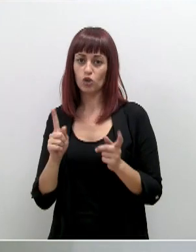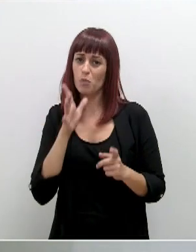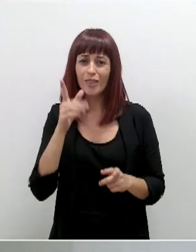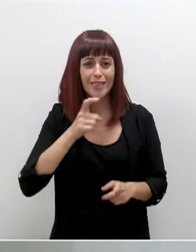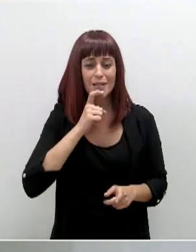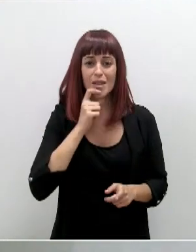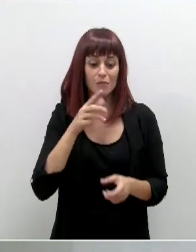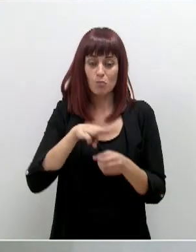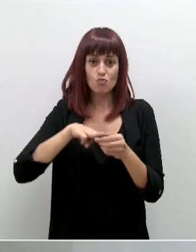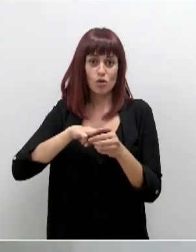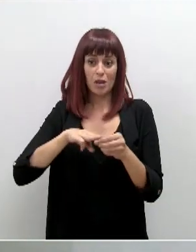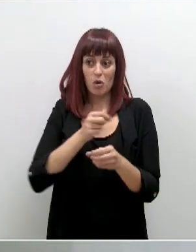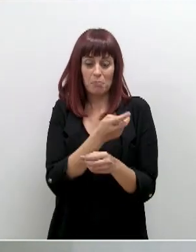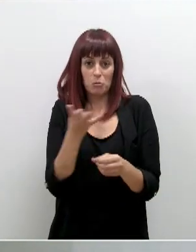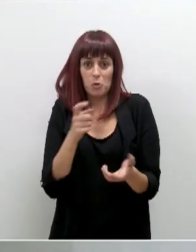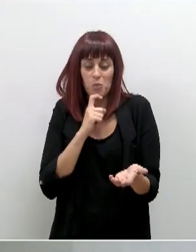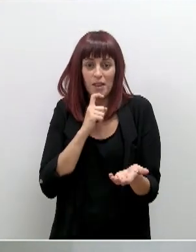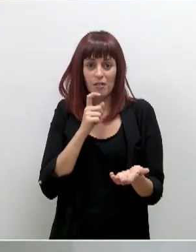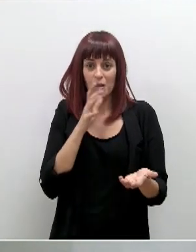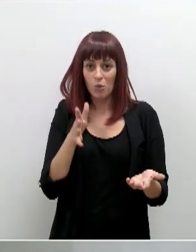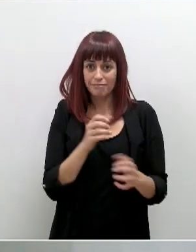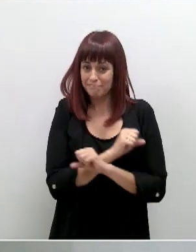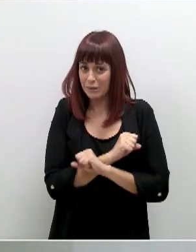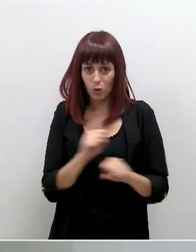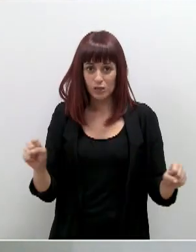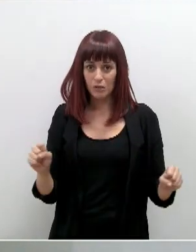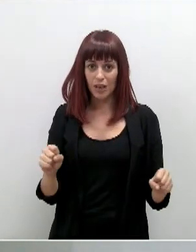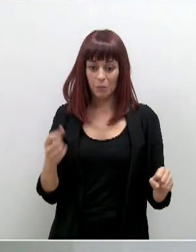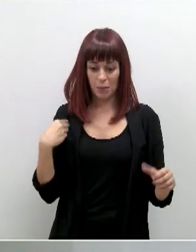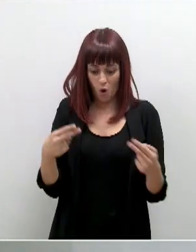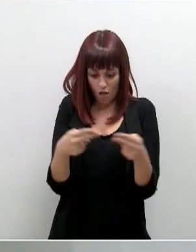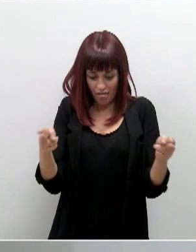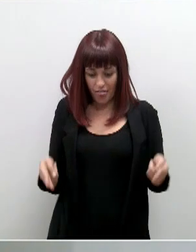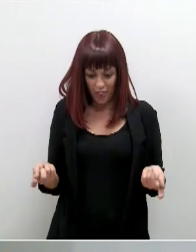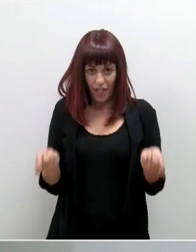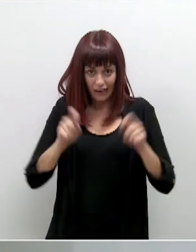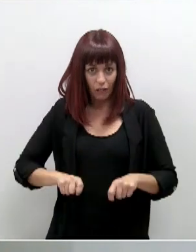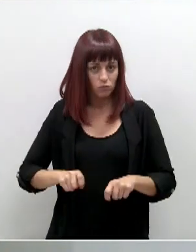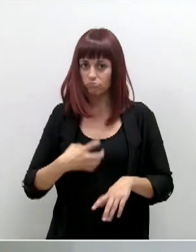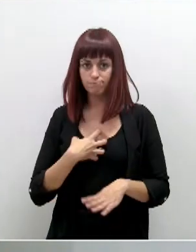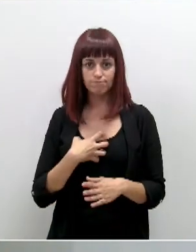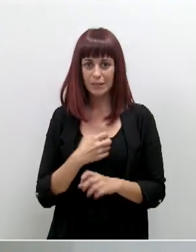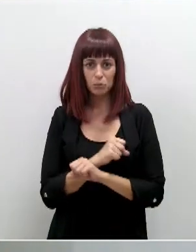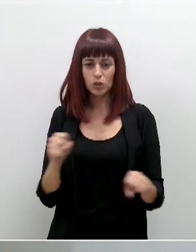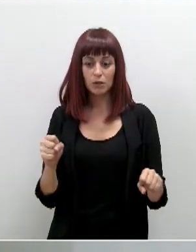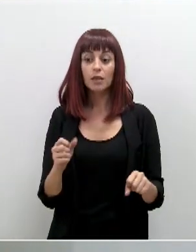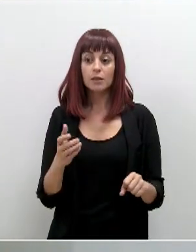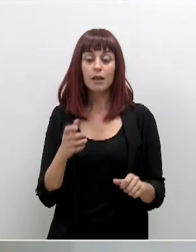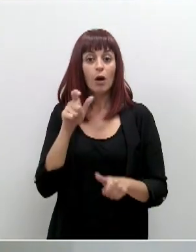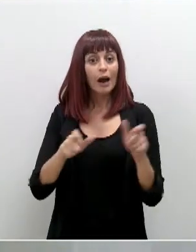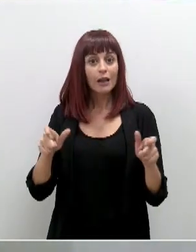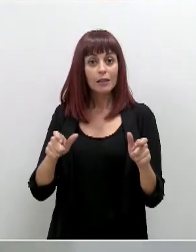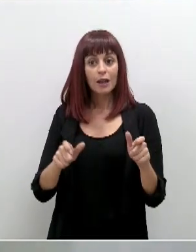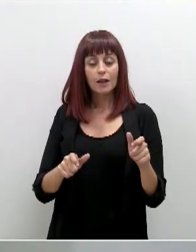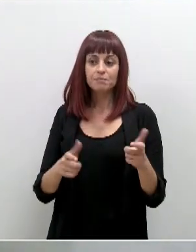difícil en algunos municipios por su estructura, es prácticamente imposible acordonar ese municipio. No se trata de eso porque además va a haber mucha gente que se tenga que